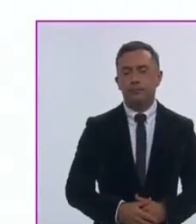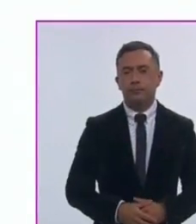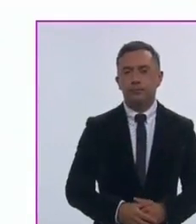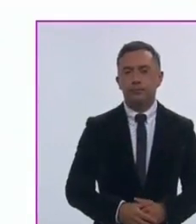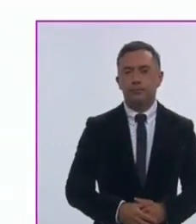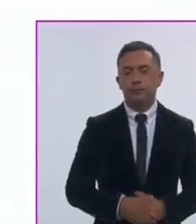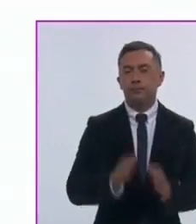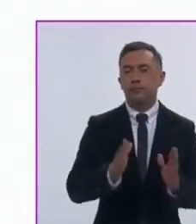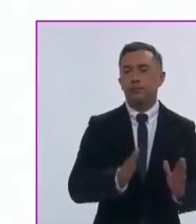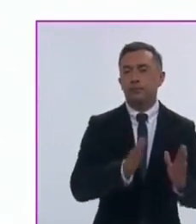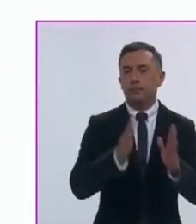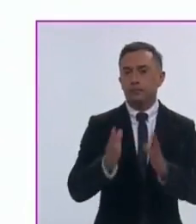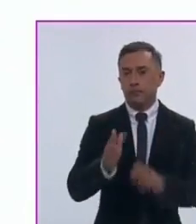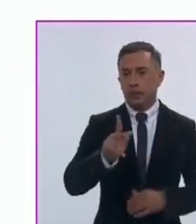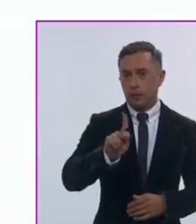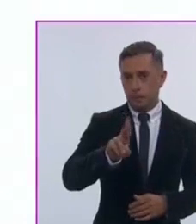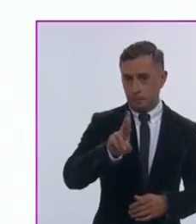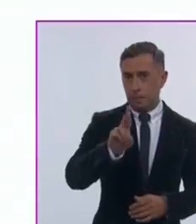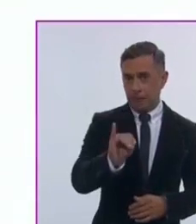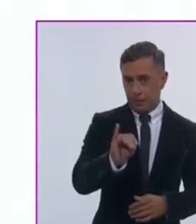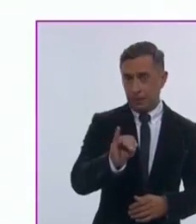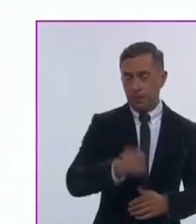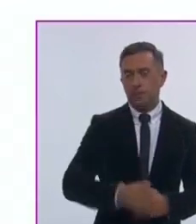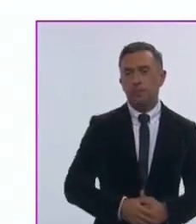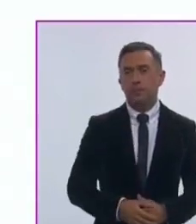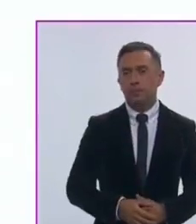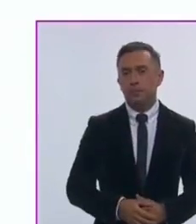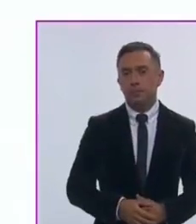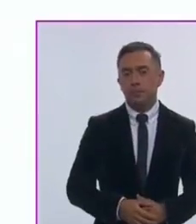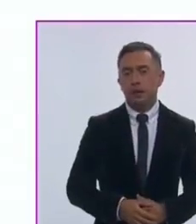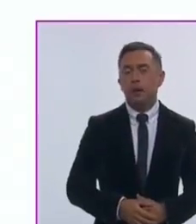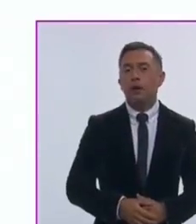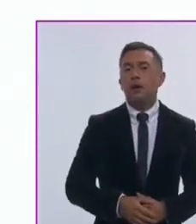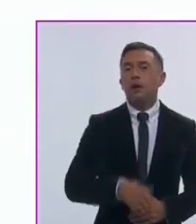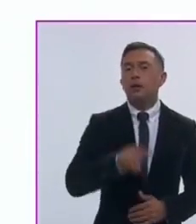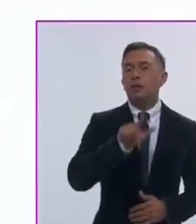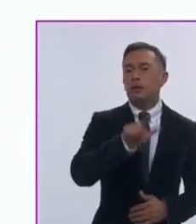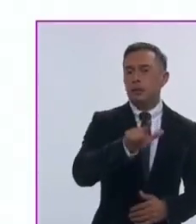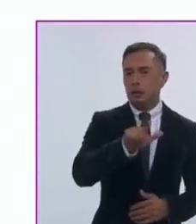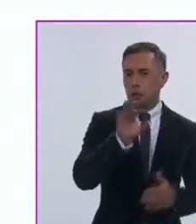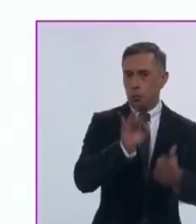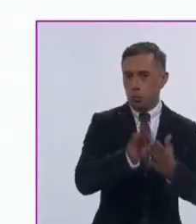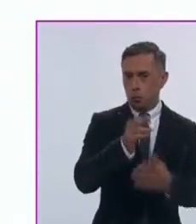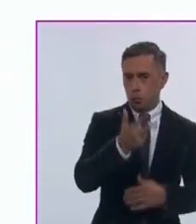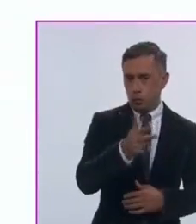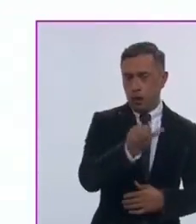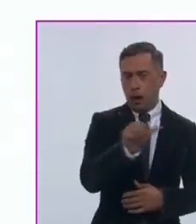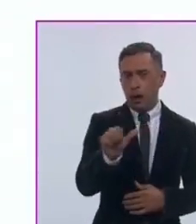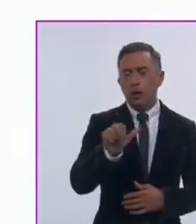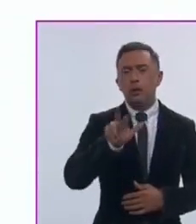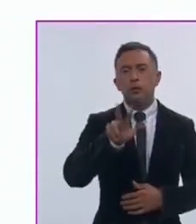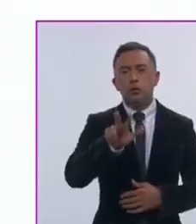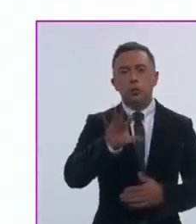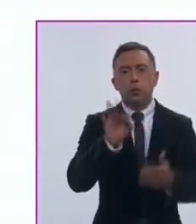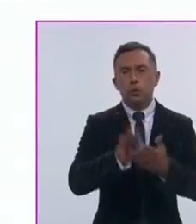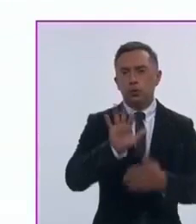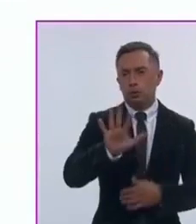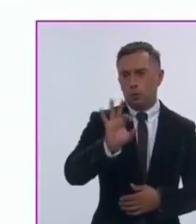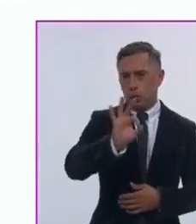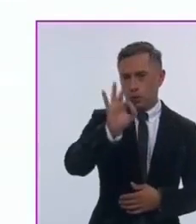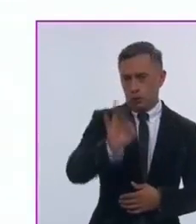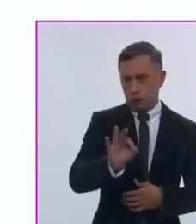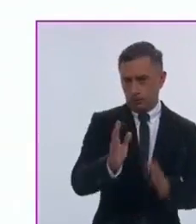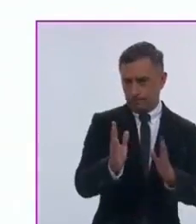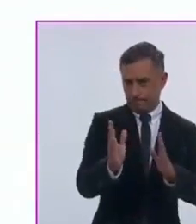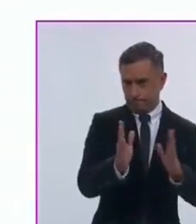Partido Revolucionario Institucional, entre 17.8 y 18.5 por ciento.